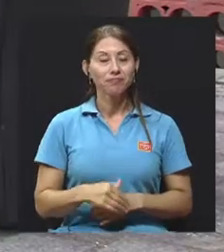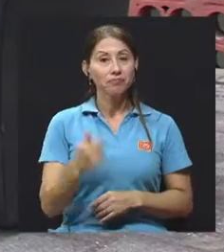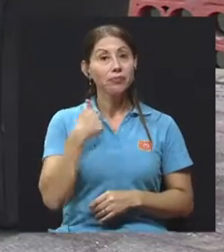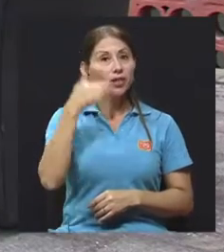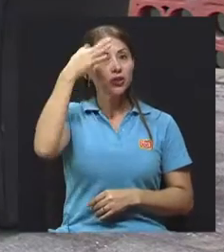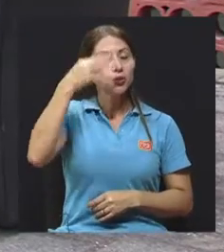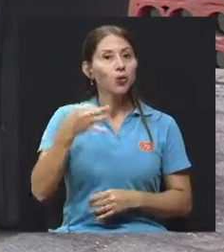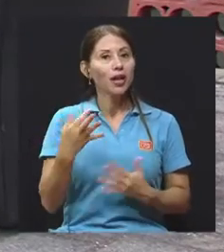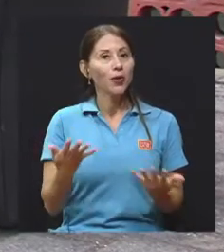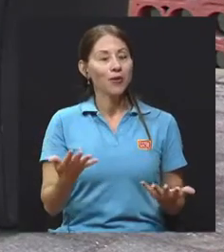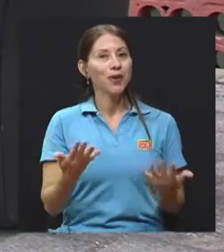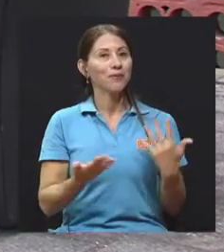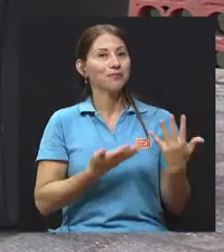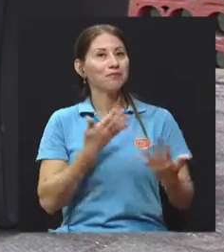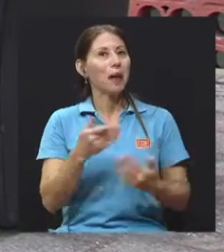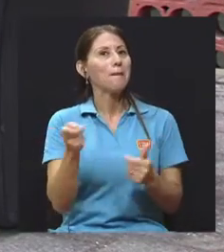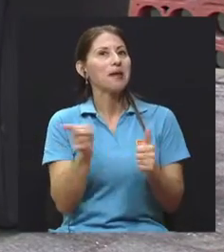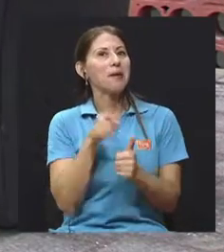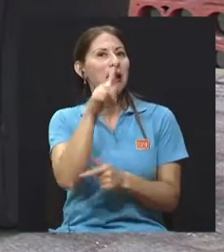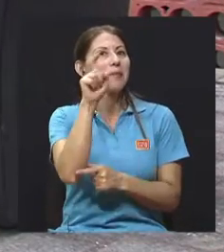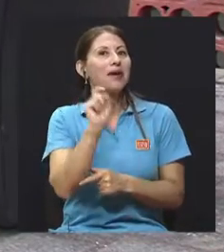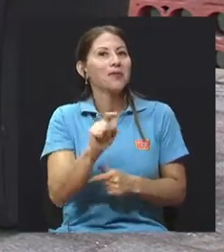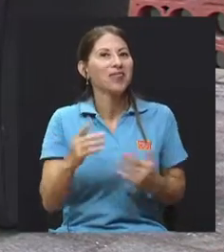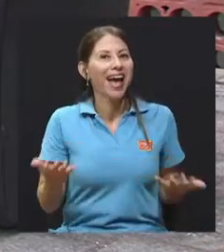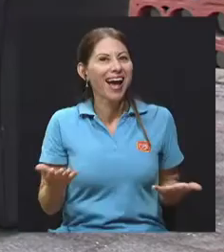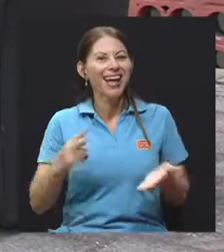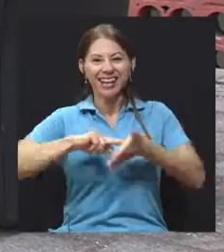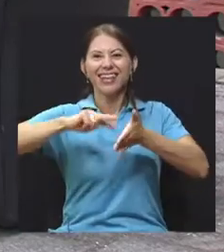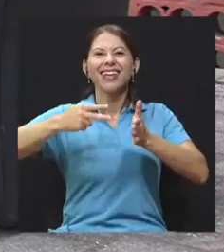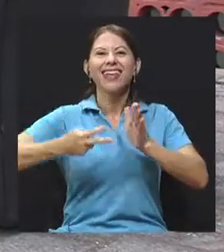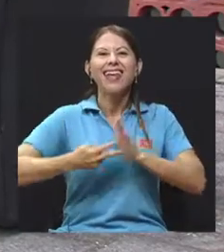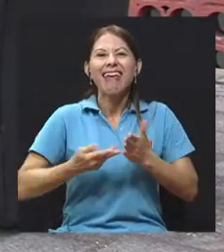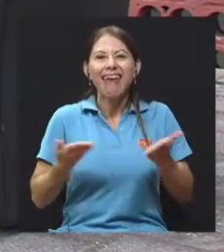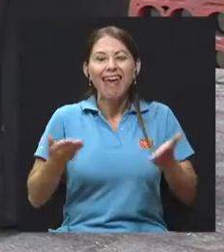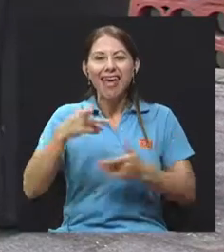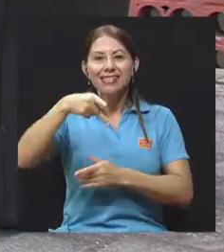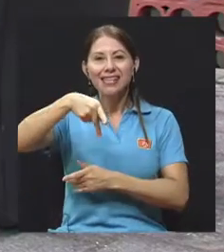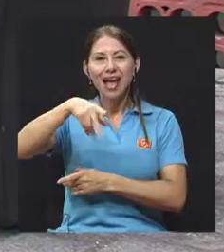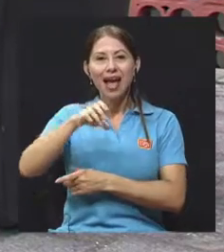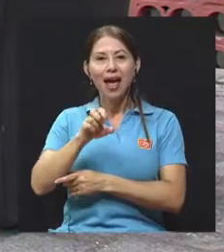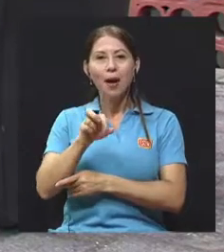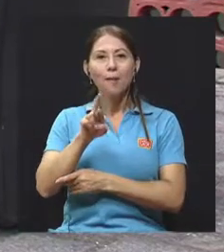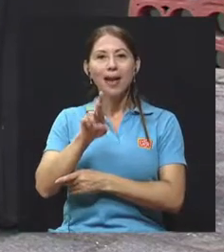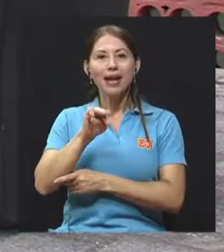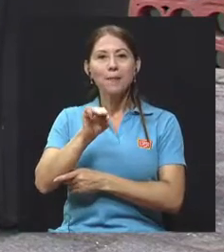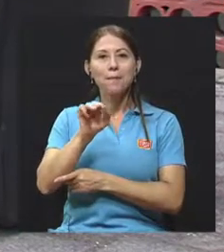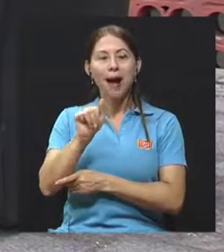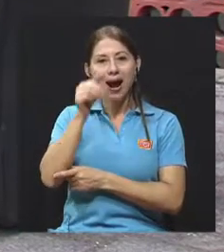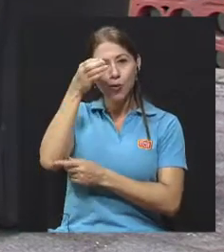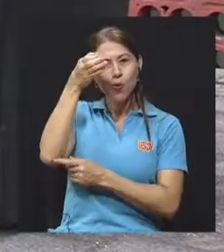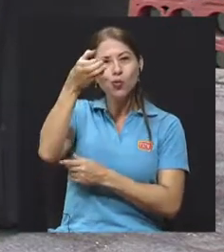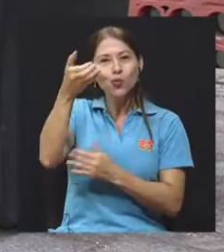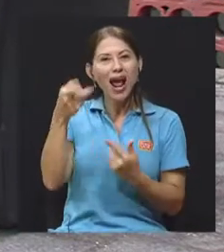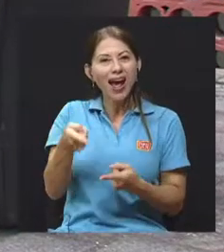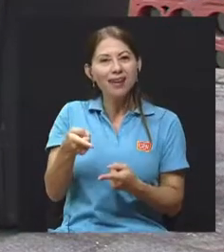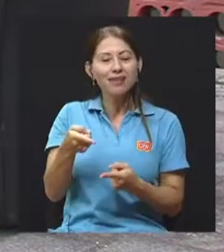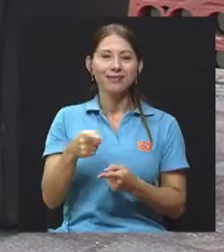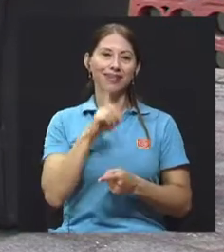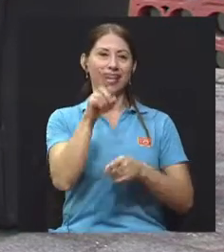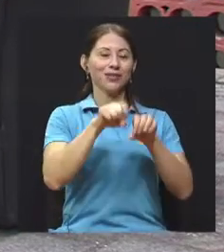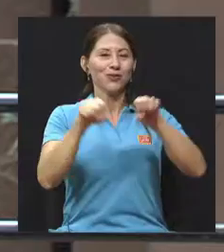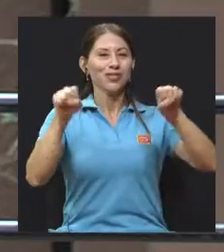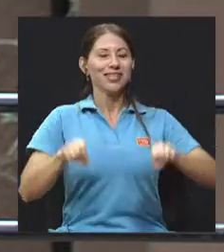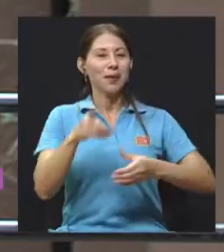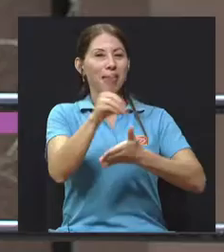y yo creo que, como decíamos, ¿verdad, Saúl? La primera pregunta, ¿qué es la permacultura? La permacultura es un sistema de